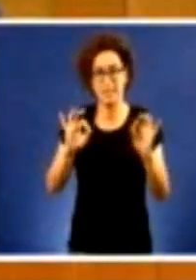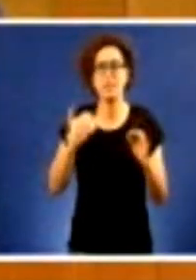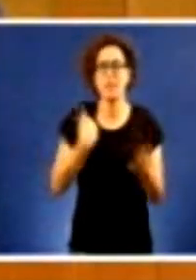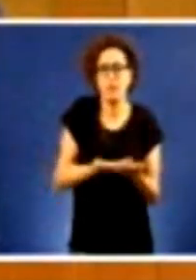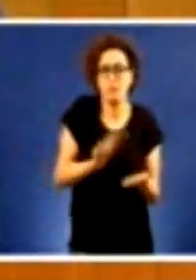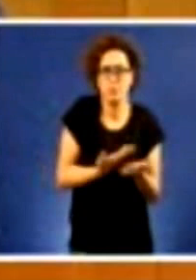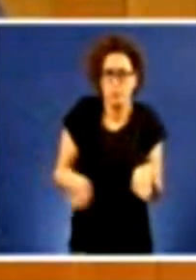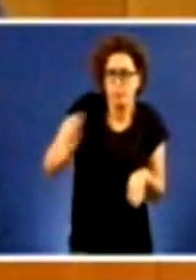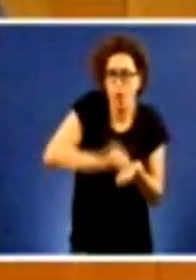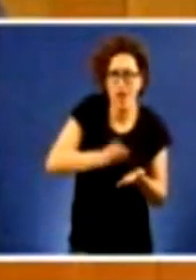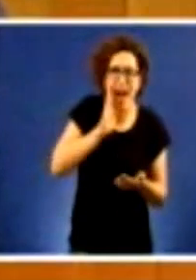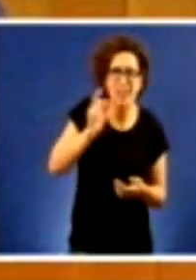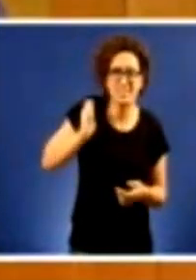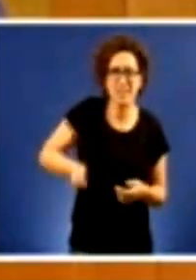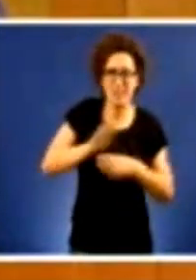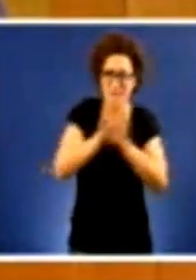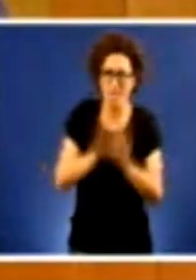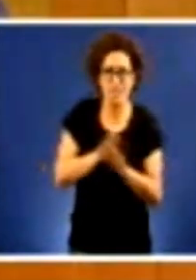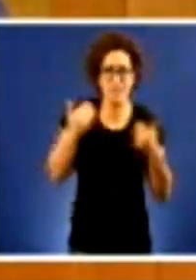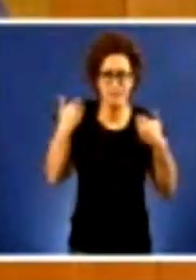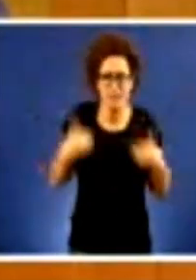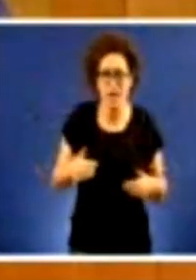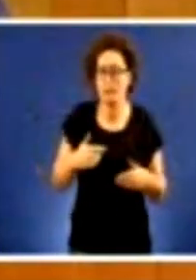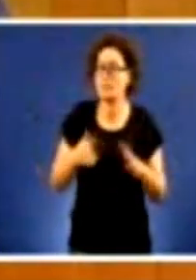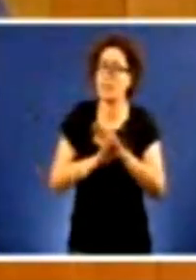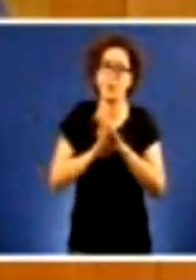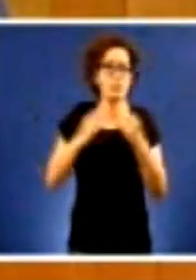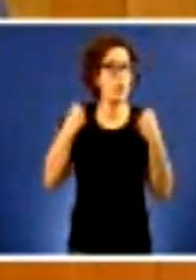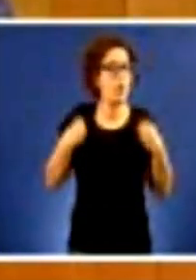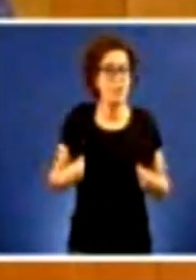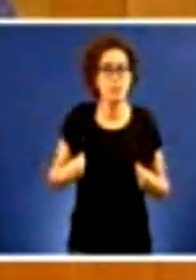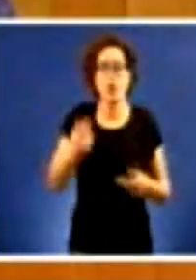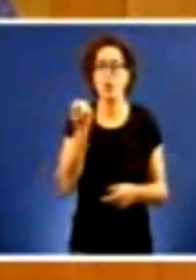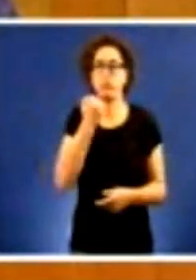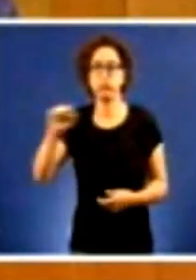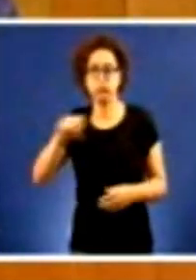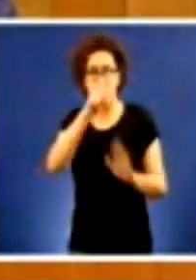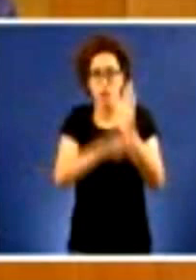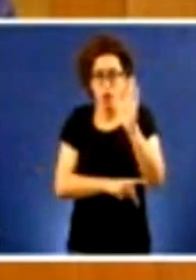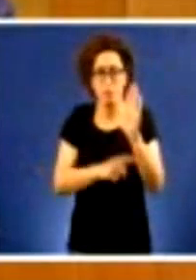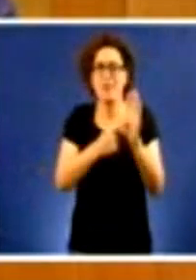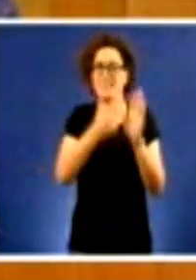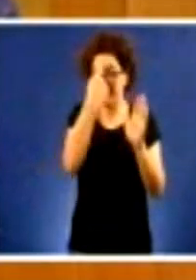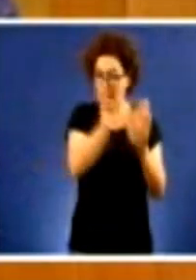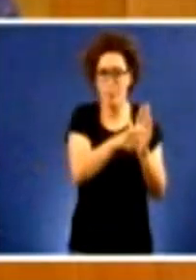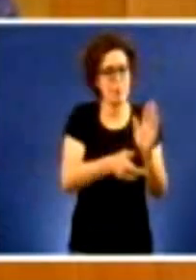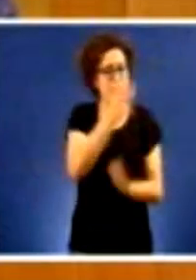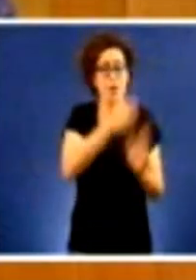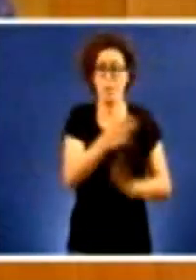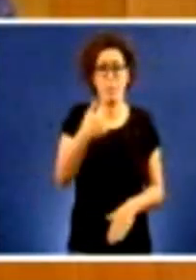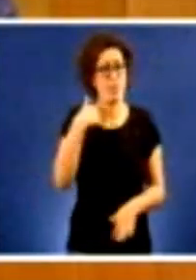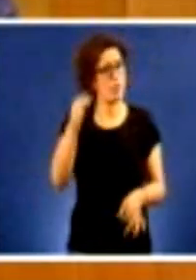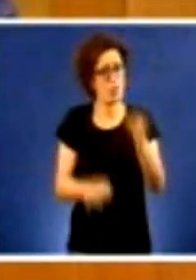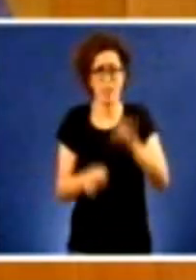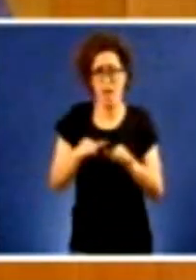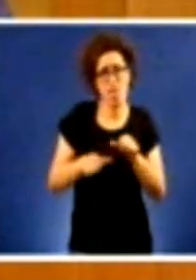sentenzas e que seguimos igual aí incumplen a norma sabendo que van a perder os suicios e son